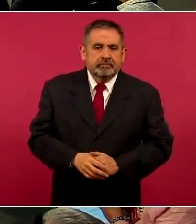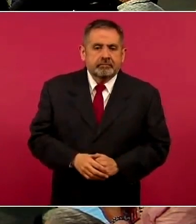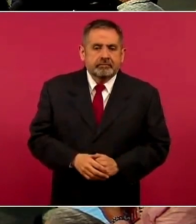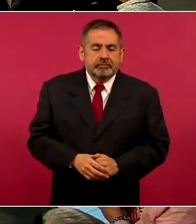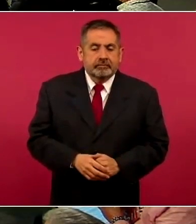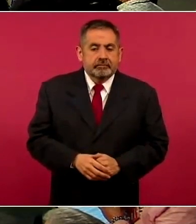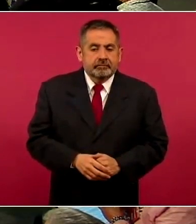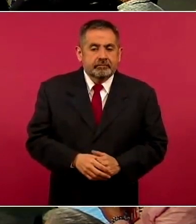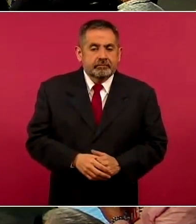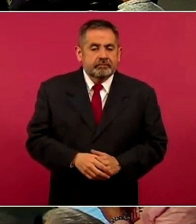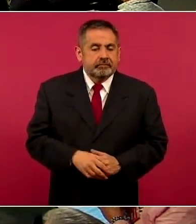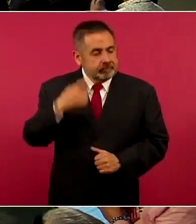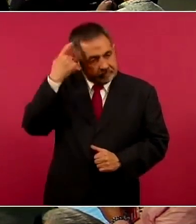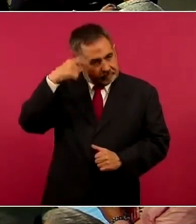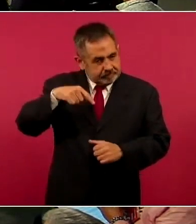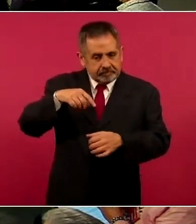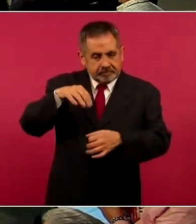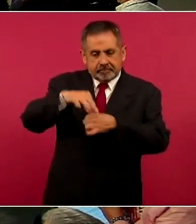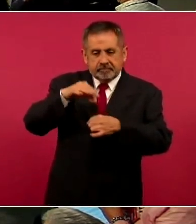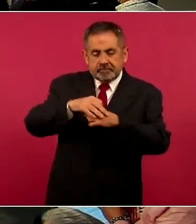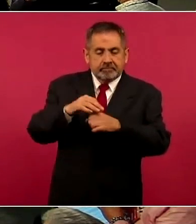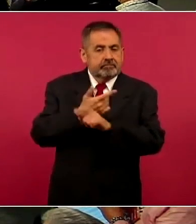Que el voto sea libre,